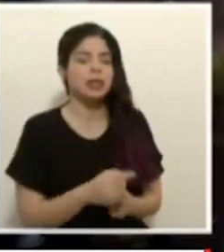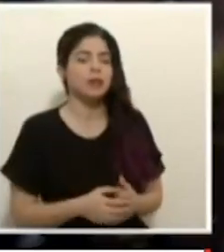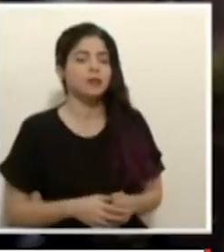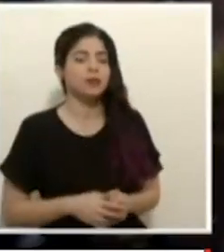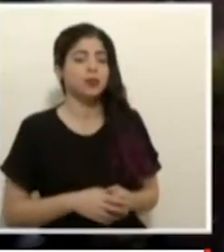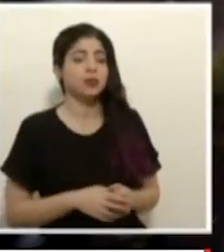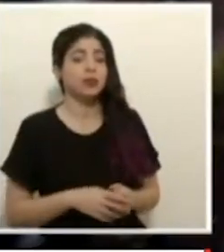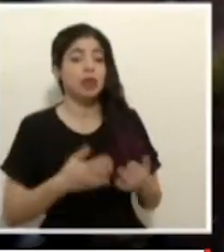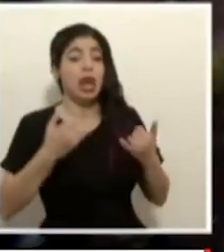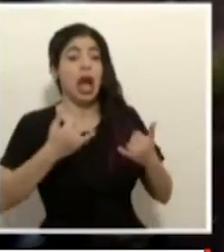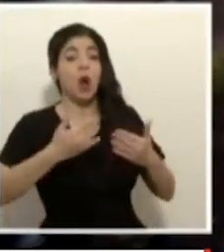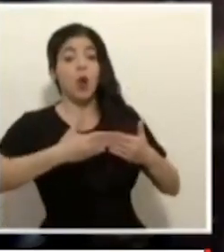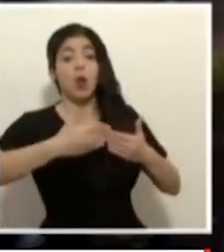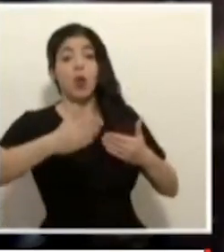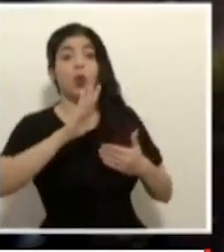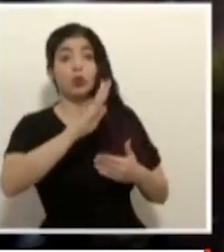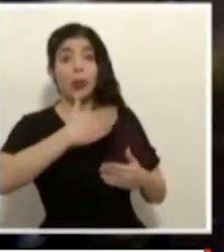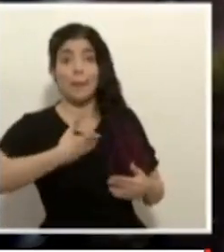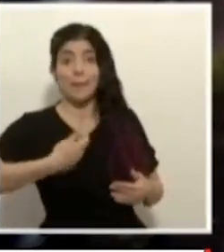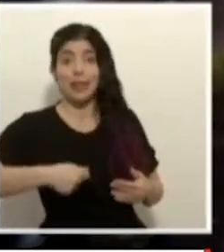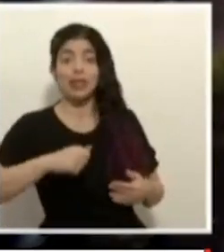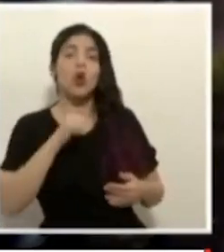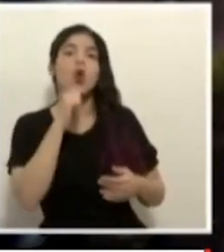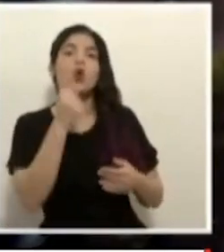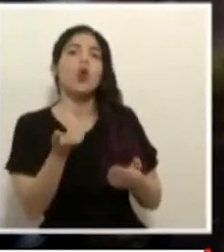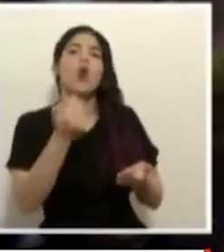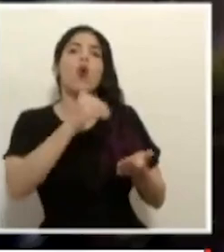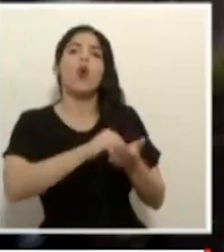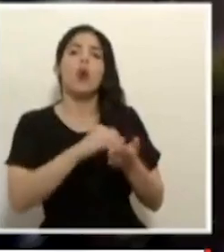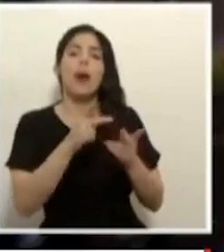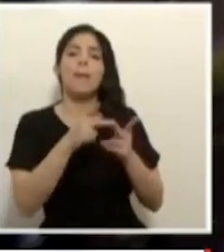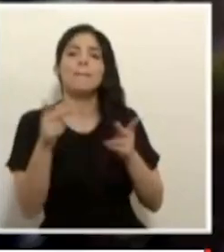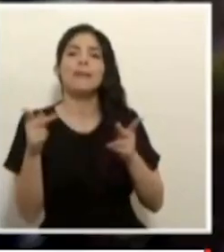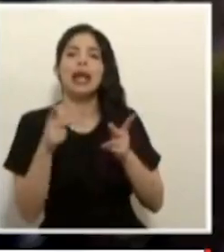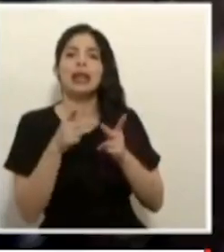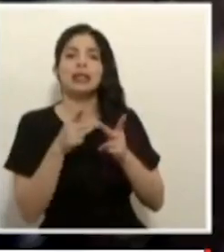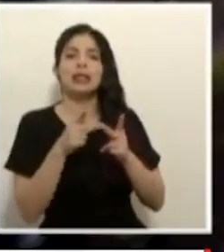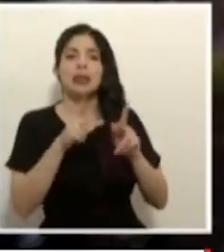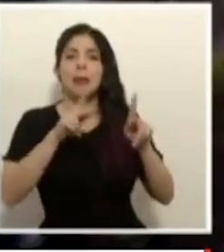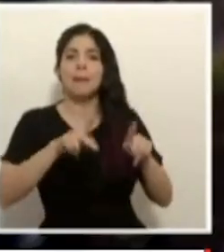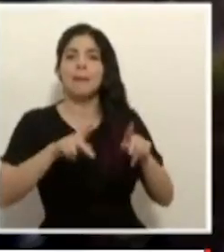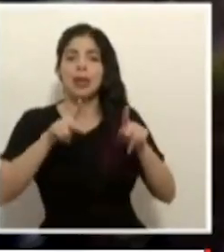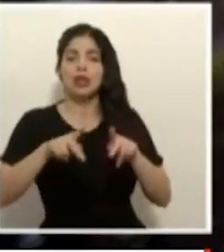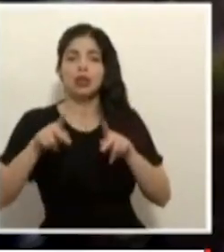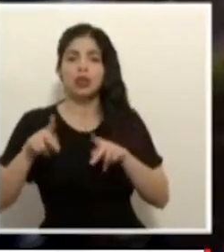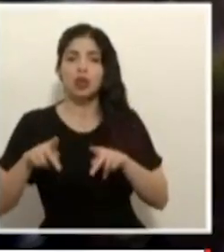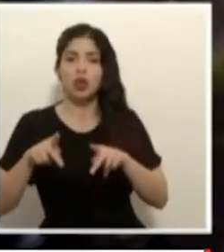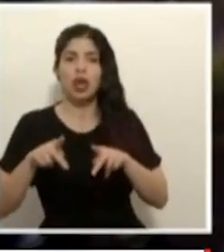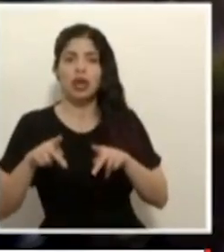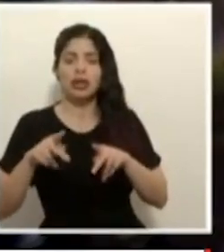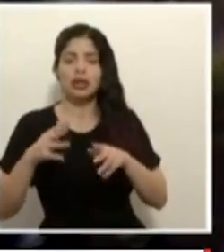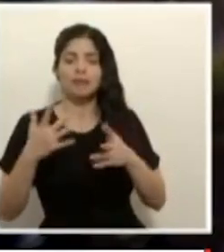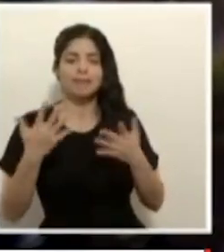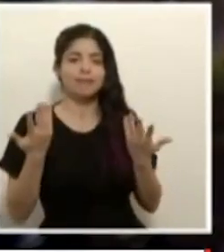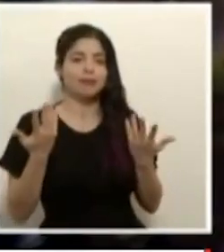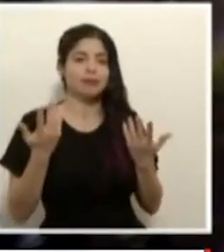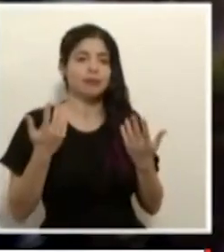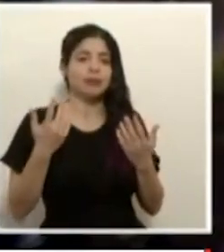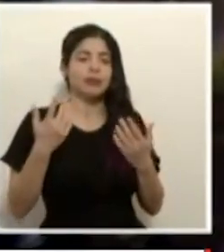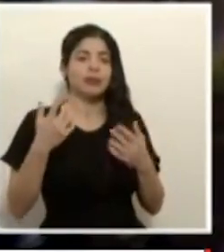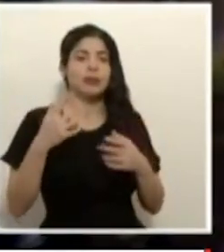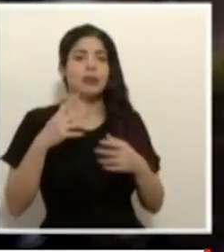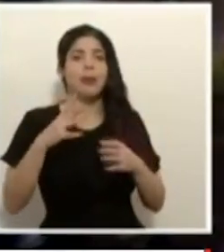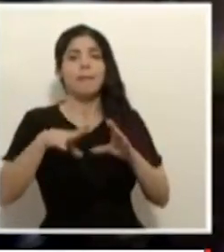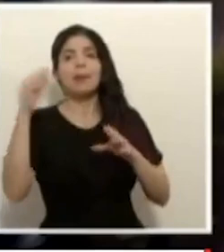lo que queda de su mandato no se renueven las plazas de personas que sean ya sea que se vayan